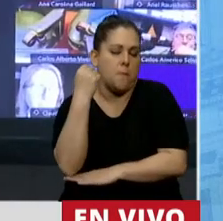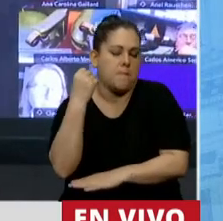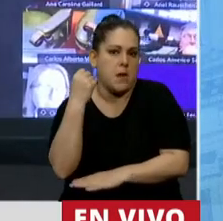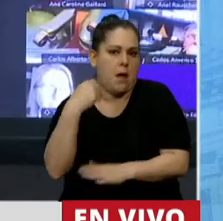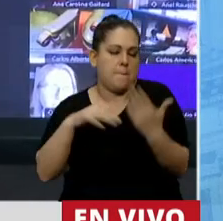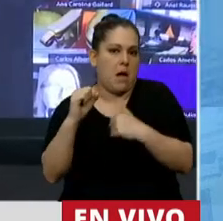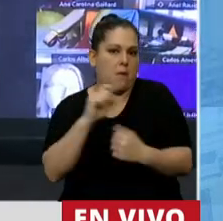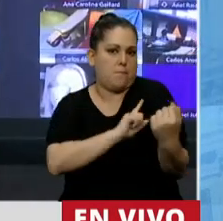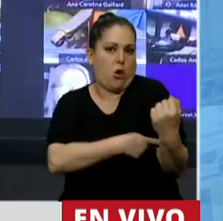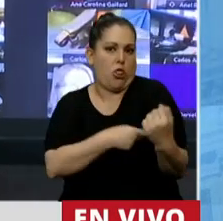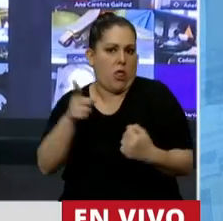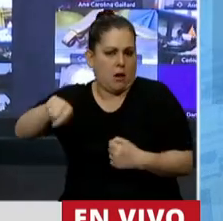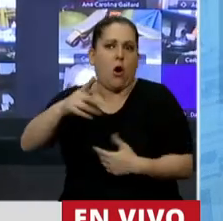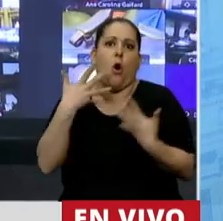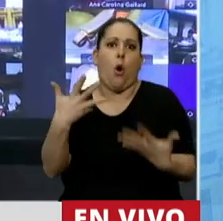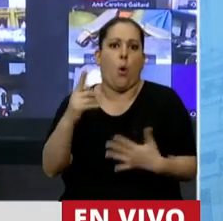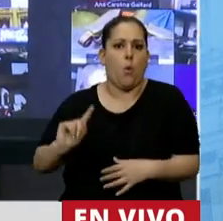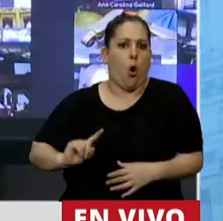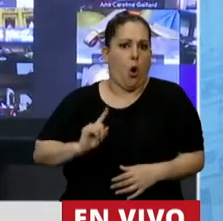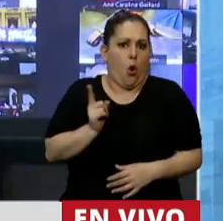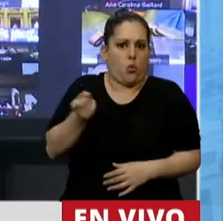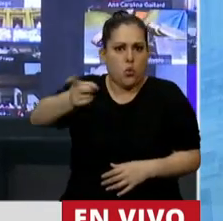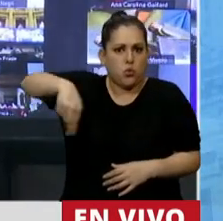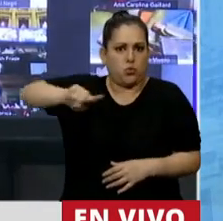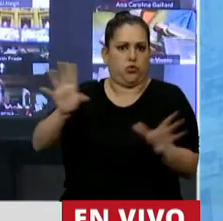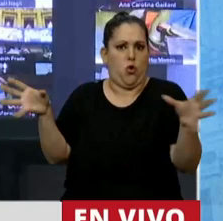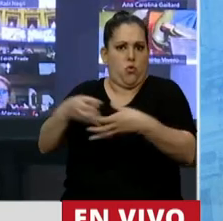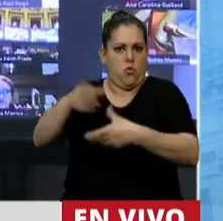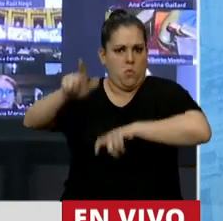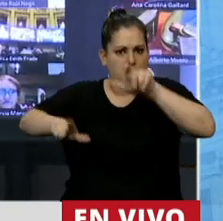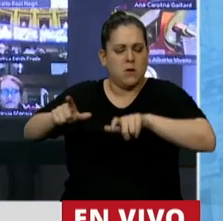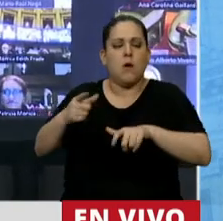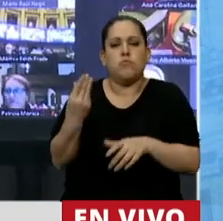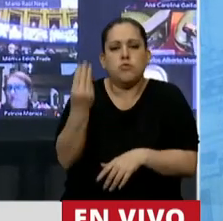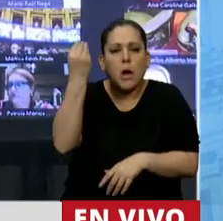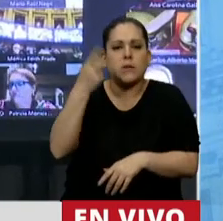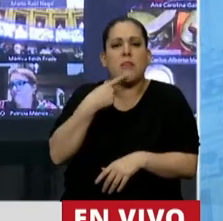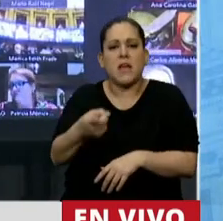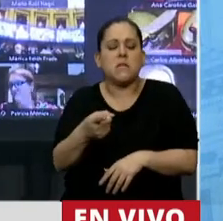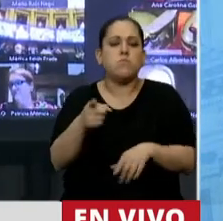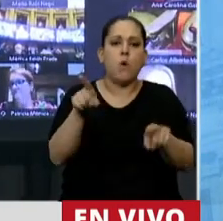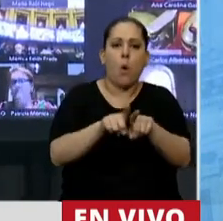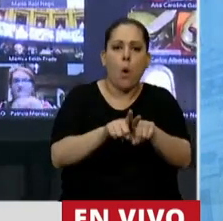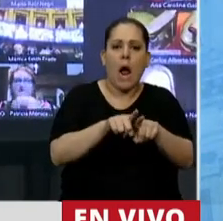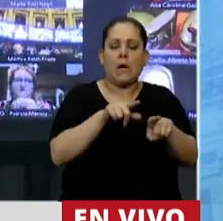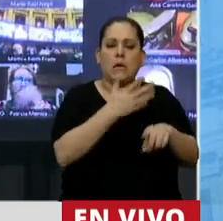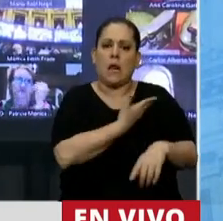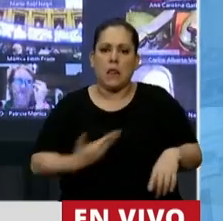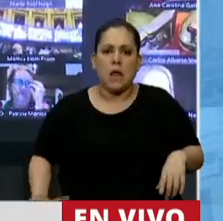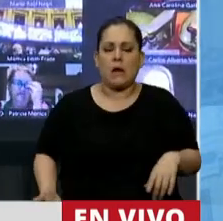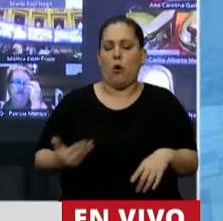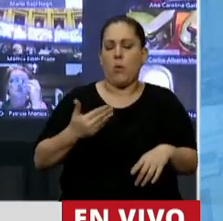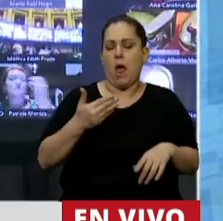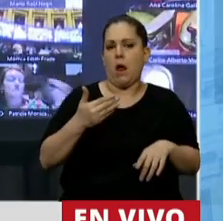que por supuesto nos llenan de orgullo. Muchas veces escuchamos que la dirigencia política no está a la altura de las circunstancias,